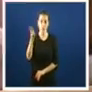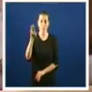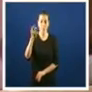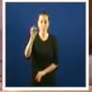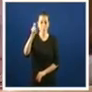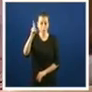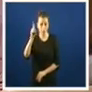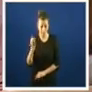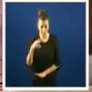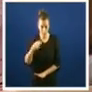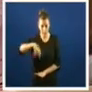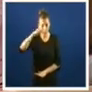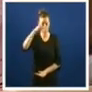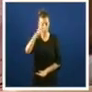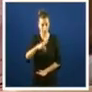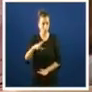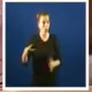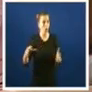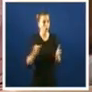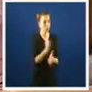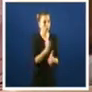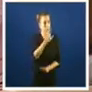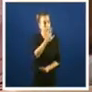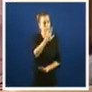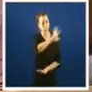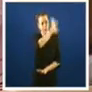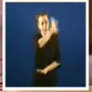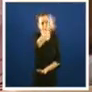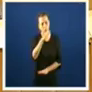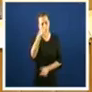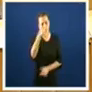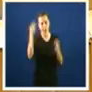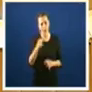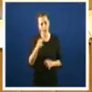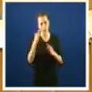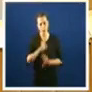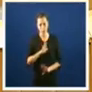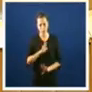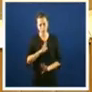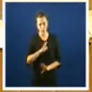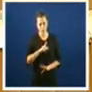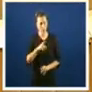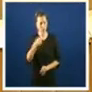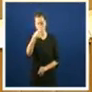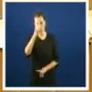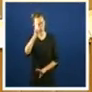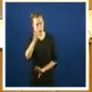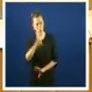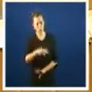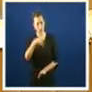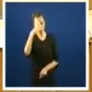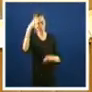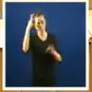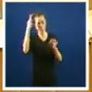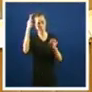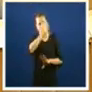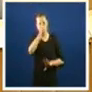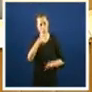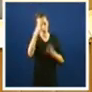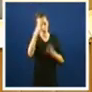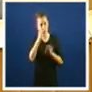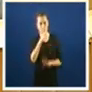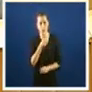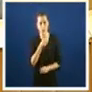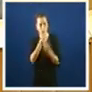Respetando toda a presunción de inocencia Que mire, nin el mesmo Respeta a súa presunción de inocencia Mire, vostede non contou a verdade